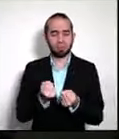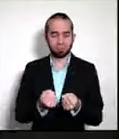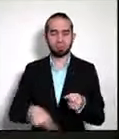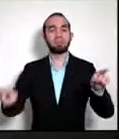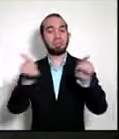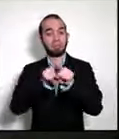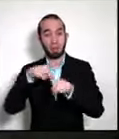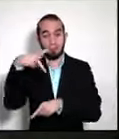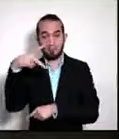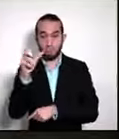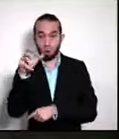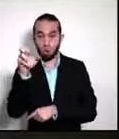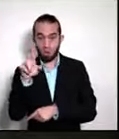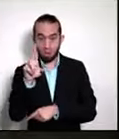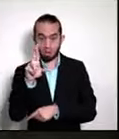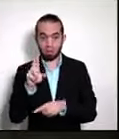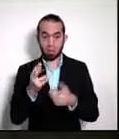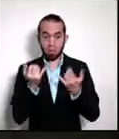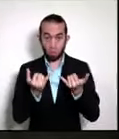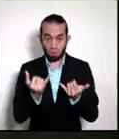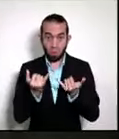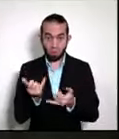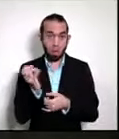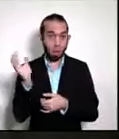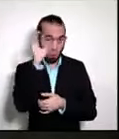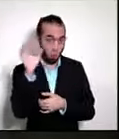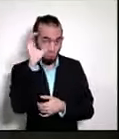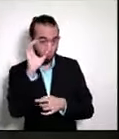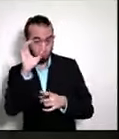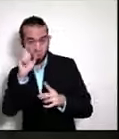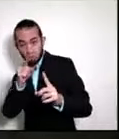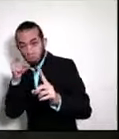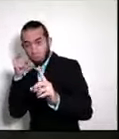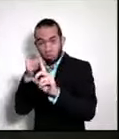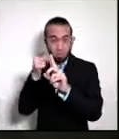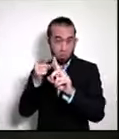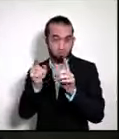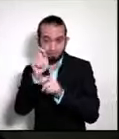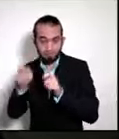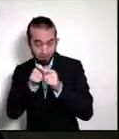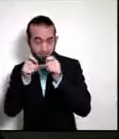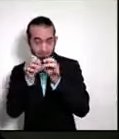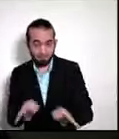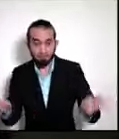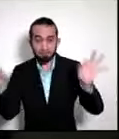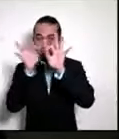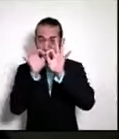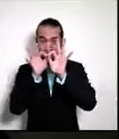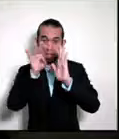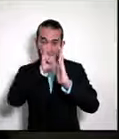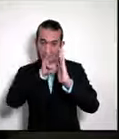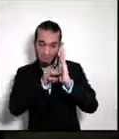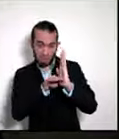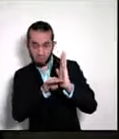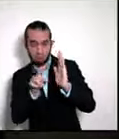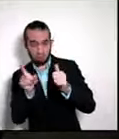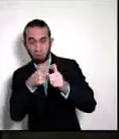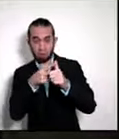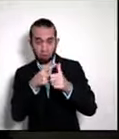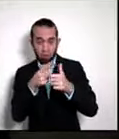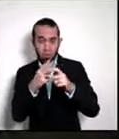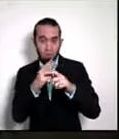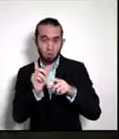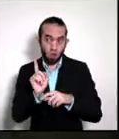es cierto que no está en el proceso de búsqueda como objetivo específico fundamental de su agenda o de sus prioridades